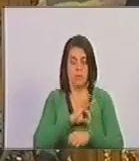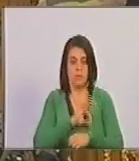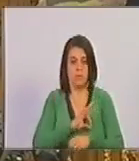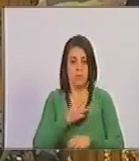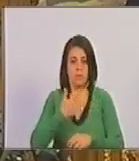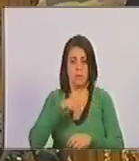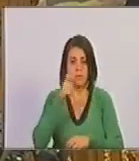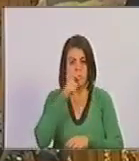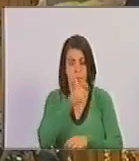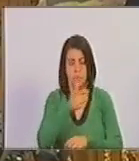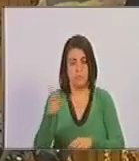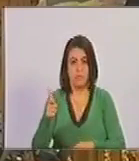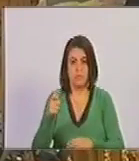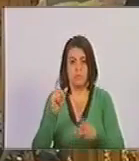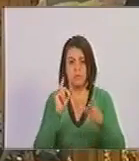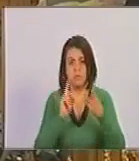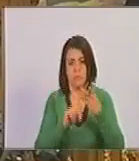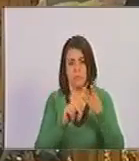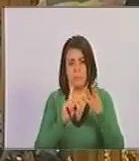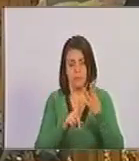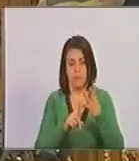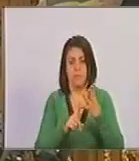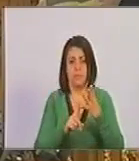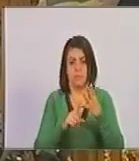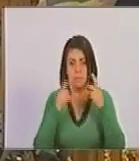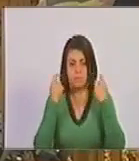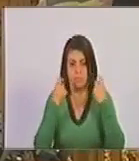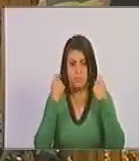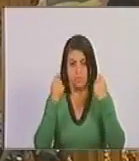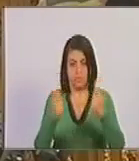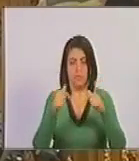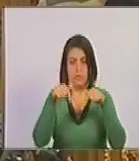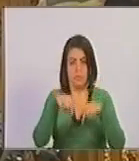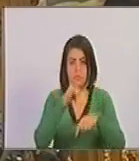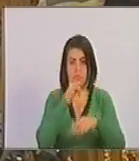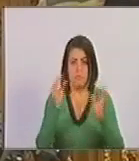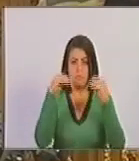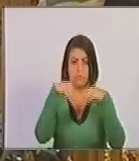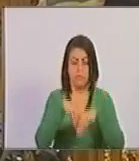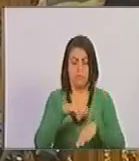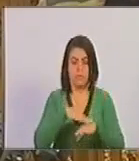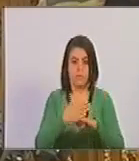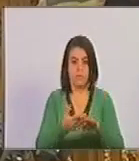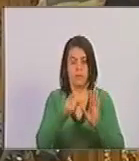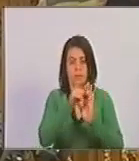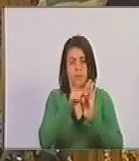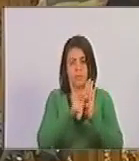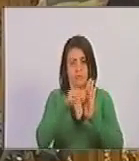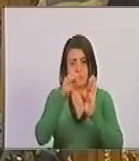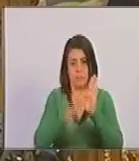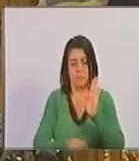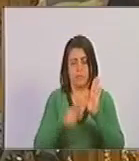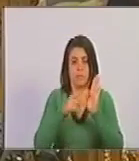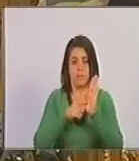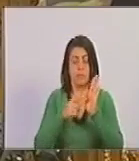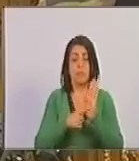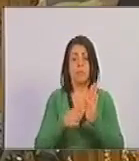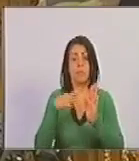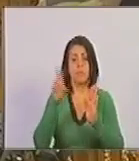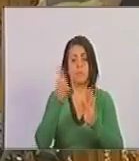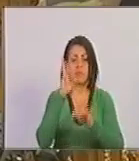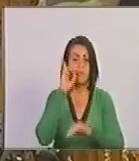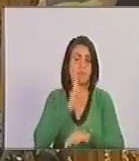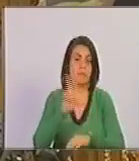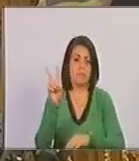de nuestros pueblos. Cuatro, publicar el presente acuerdo en la caseta oficial de la